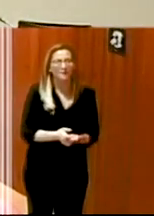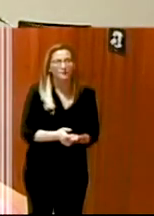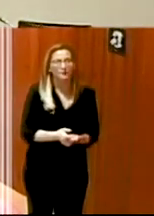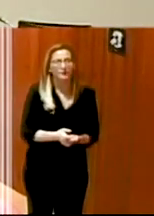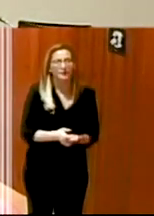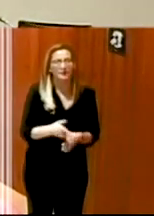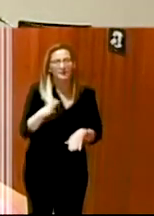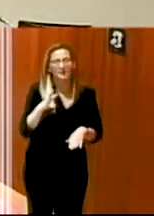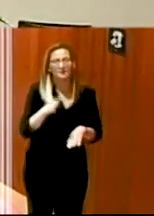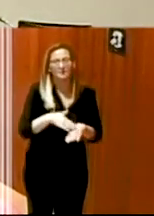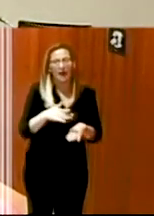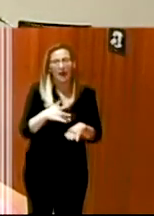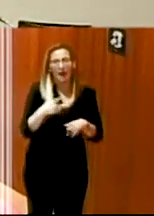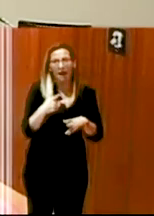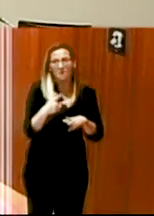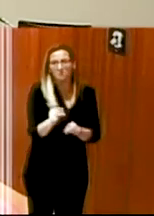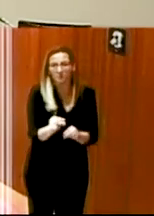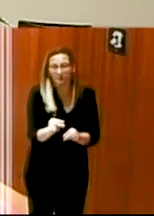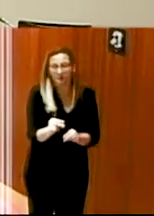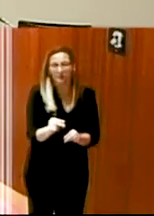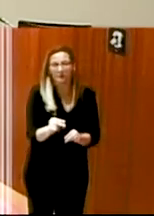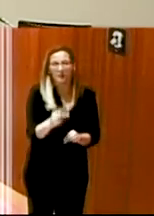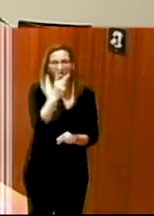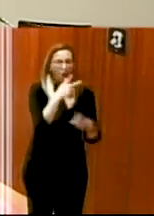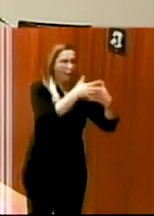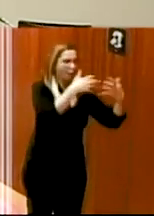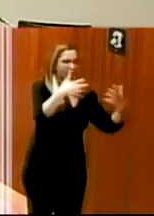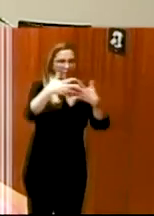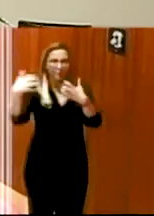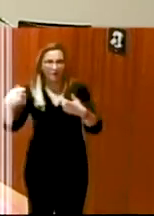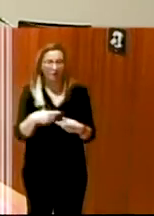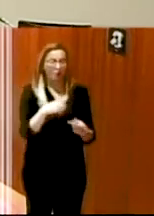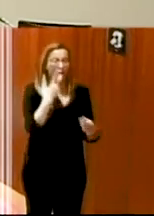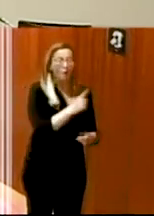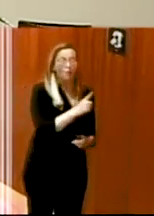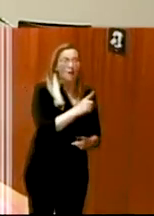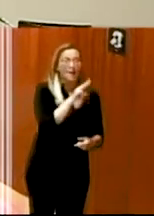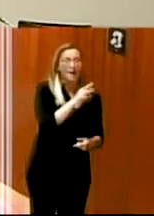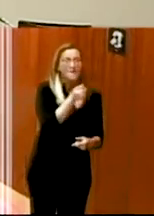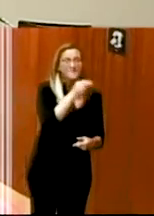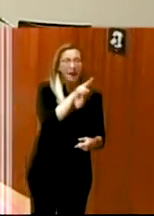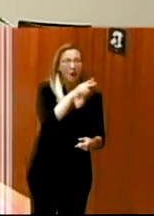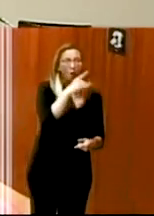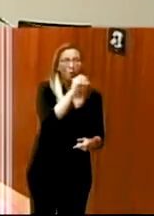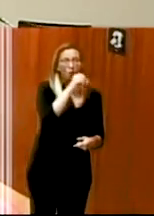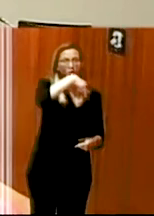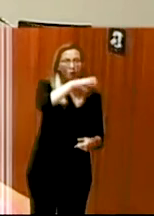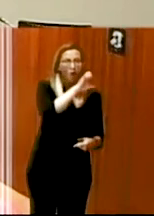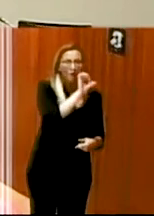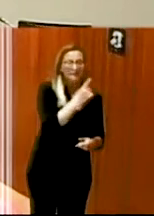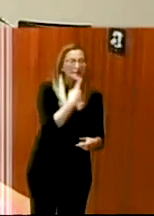para finalizar estas dos frases una de Pau Donés también como homenaje vivir es